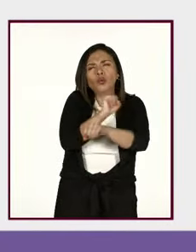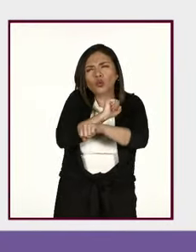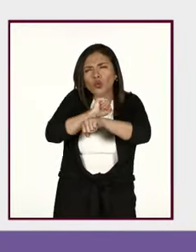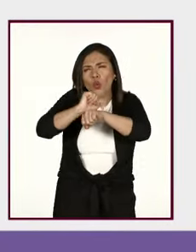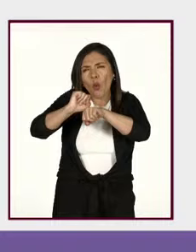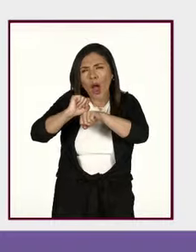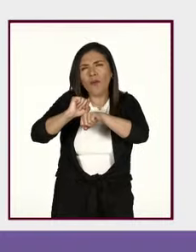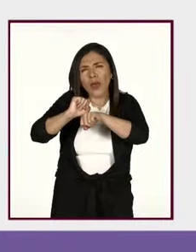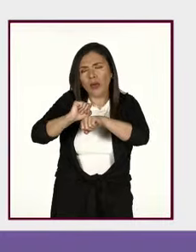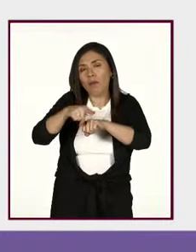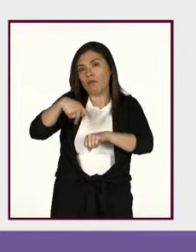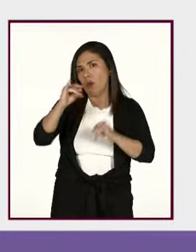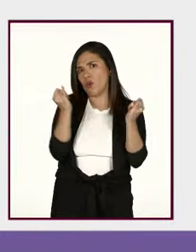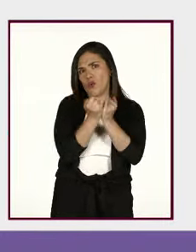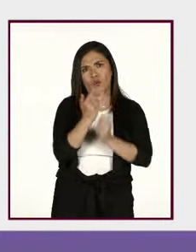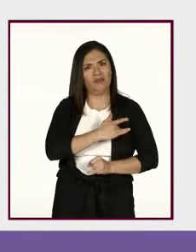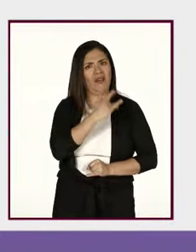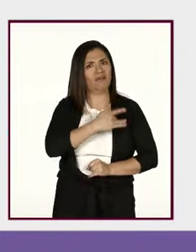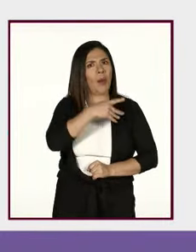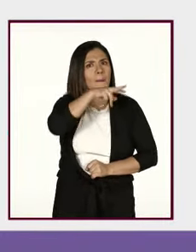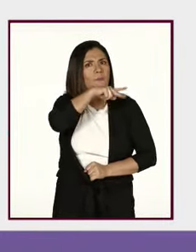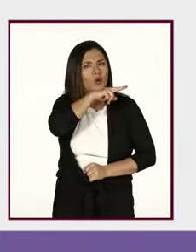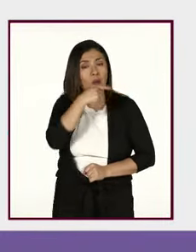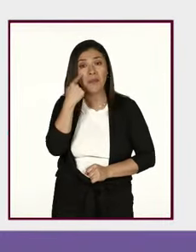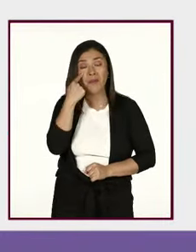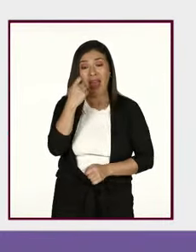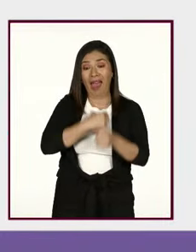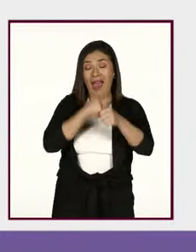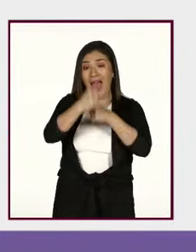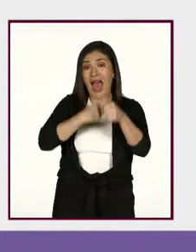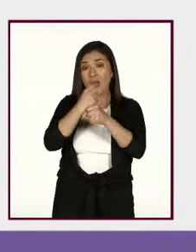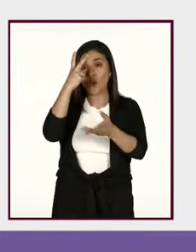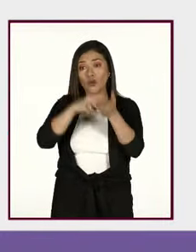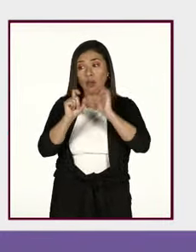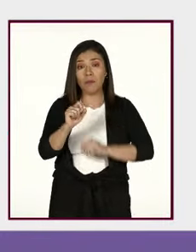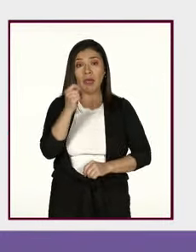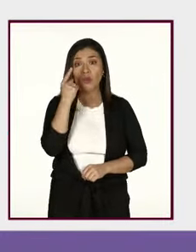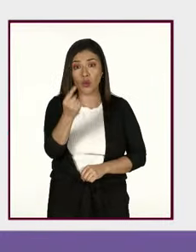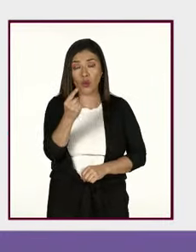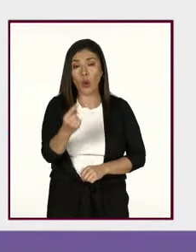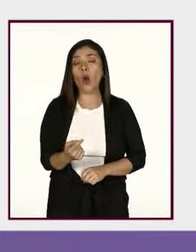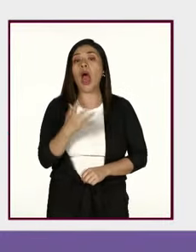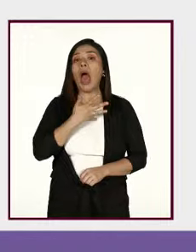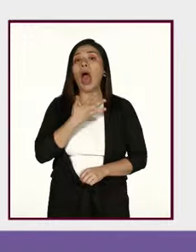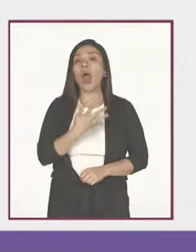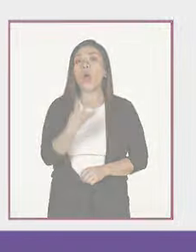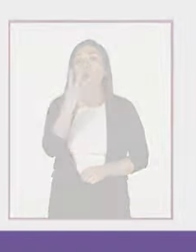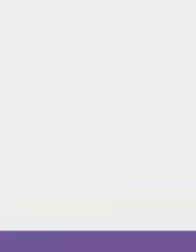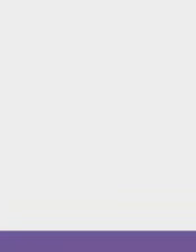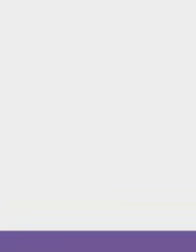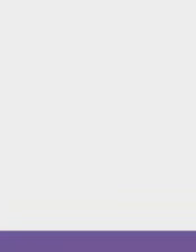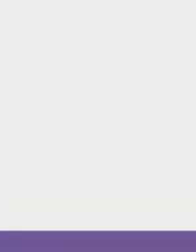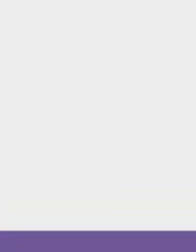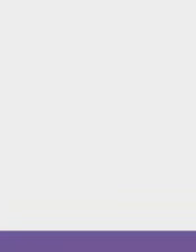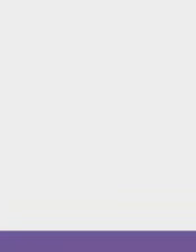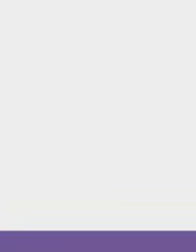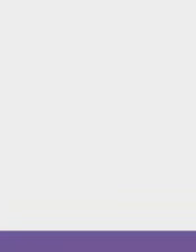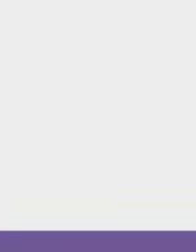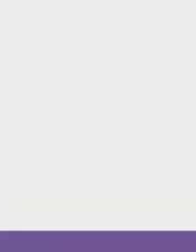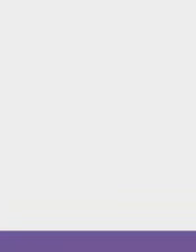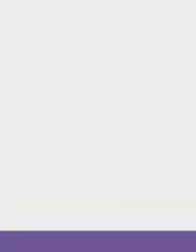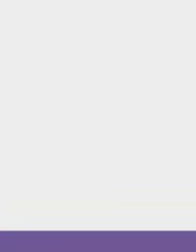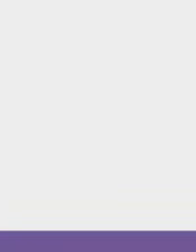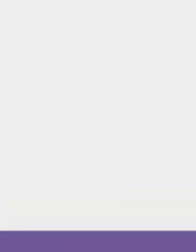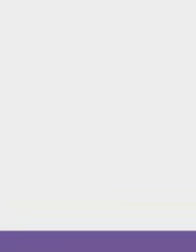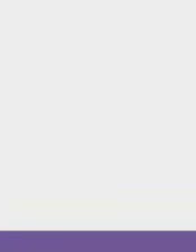disminución, pero aún así es preocupante, porque para el 2021, cuatro de cada diez mujeres